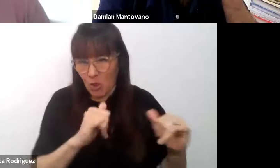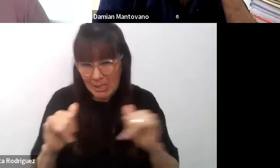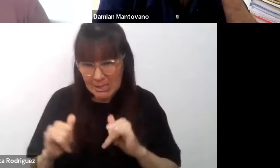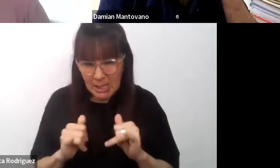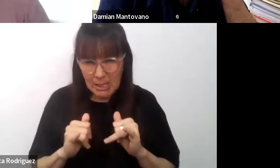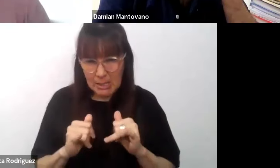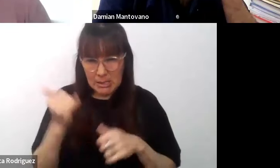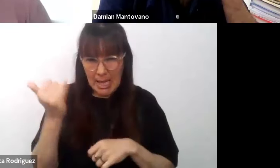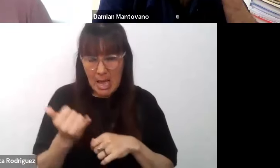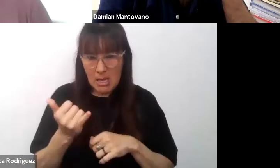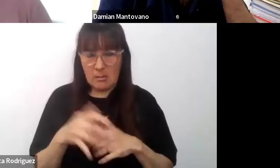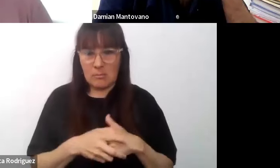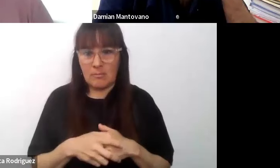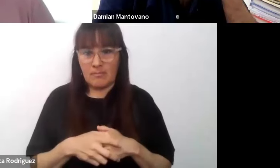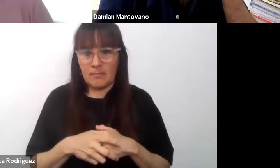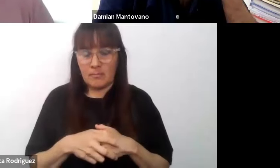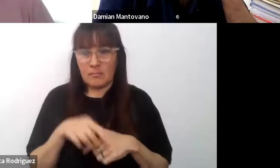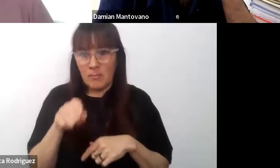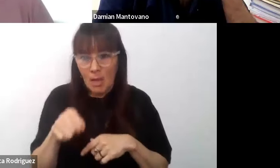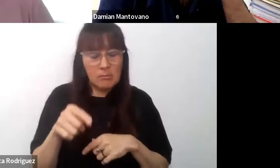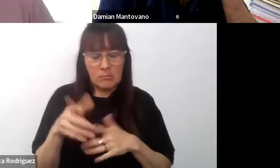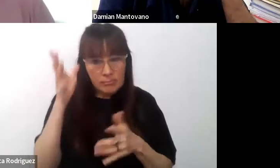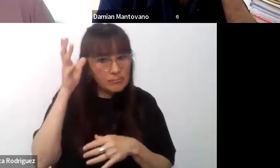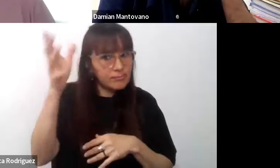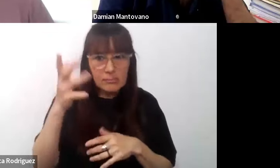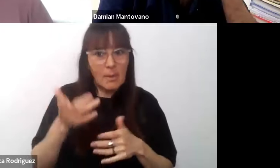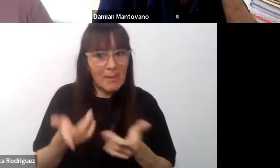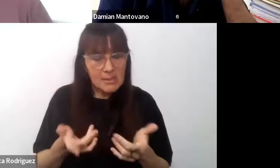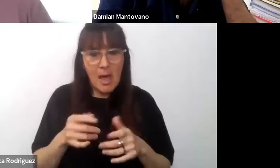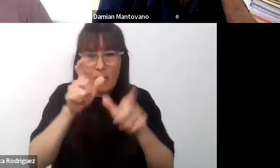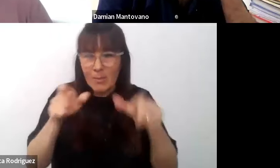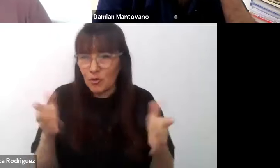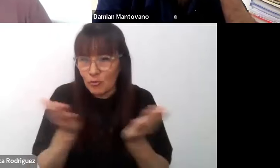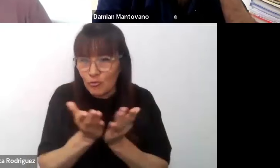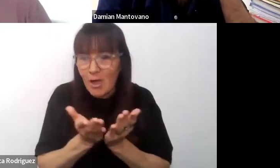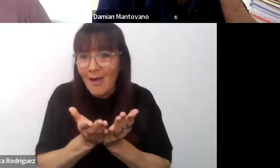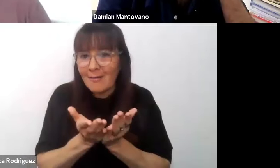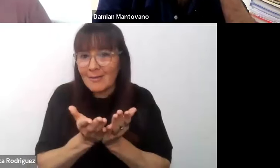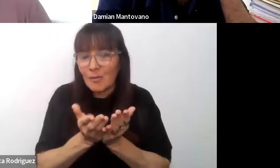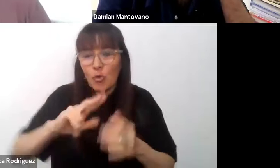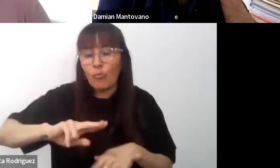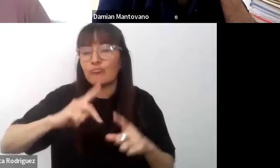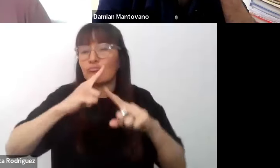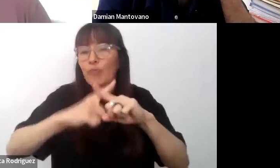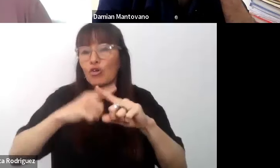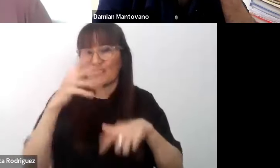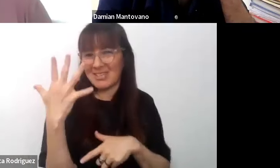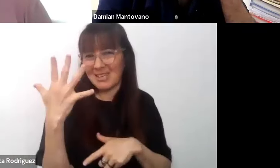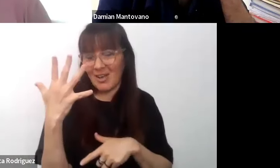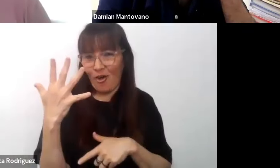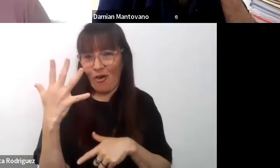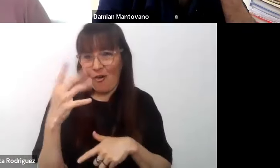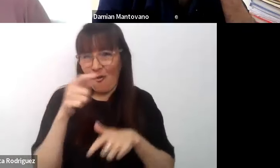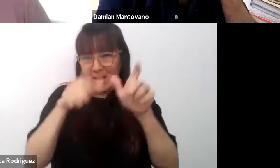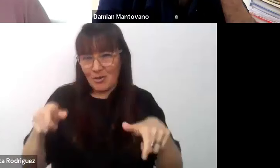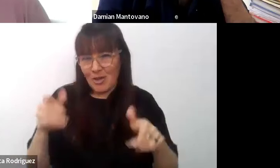una multiplicación muy grande de estudiantes porque se multiplicó por 5 la cantidad de estudiantes